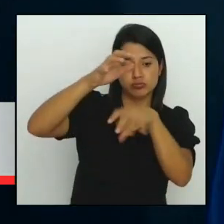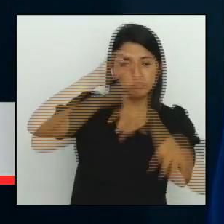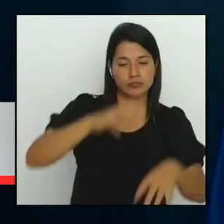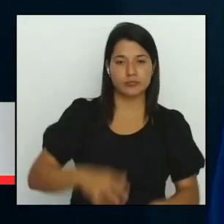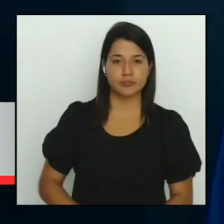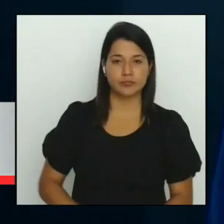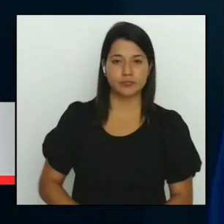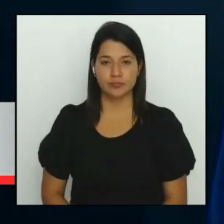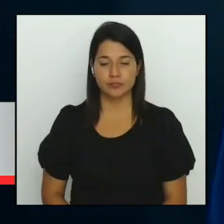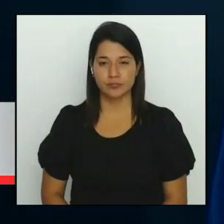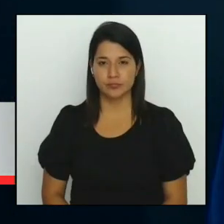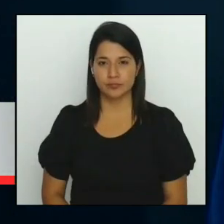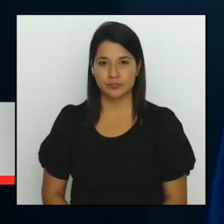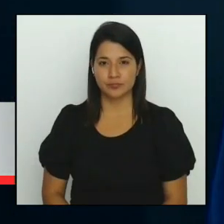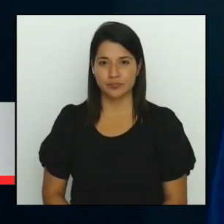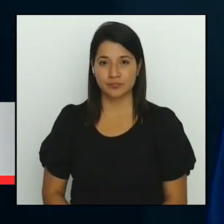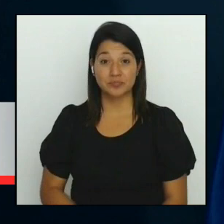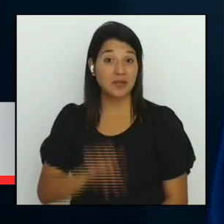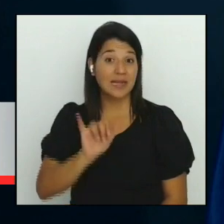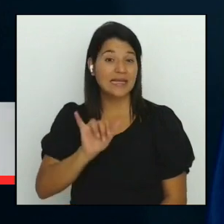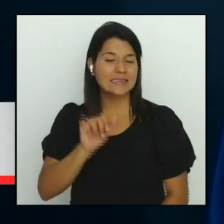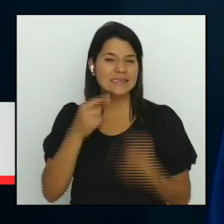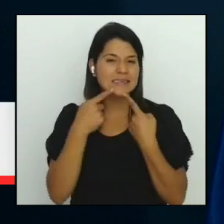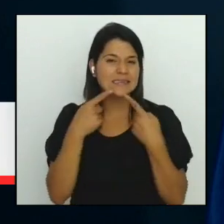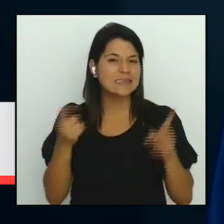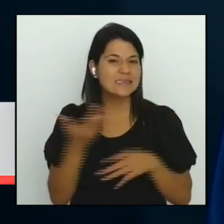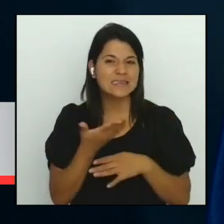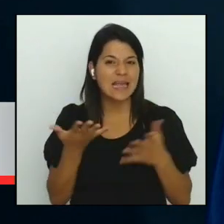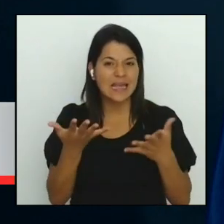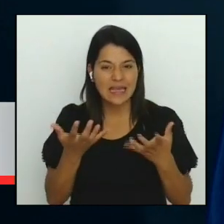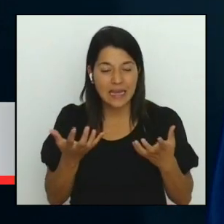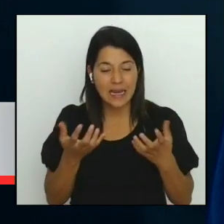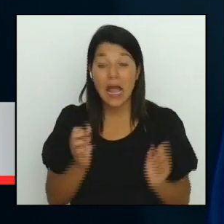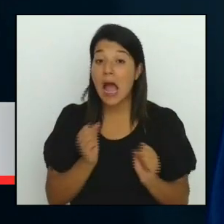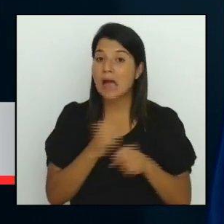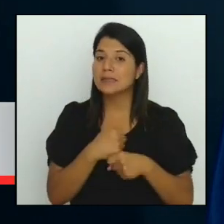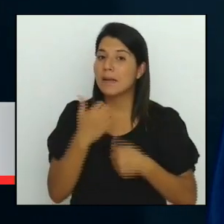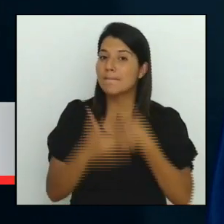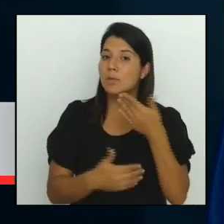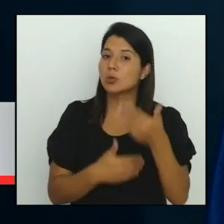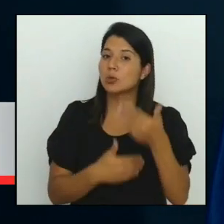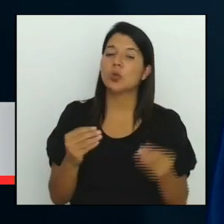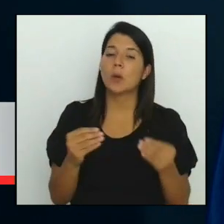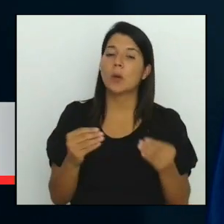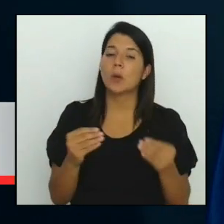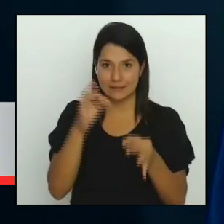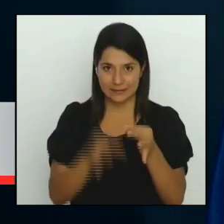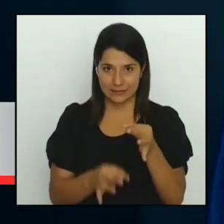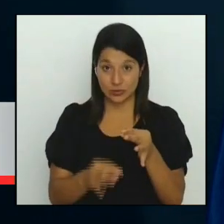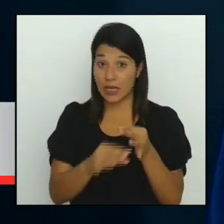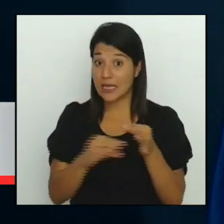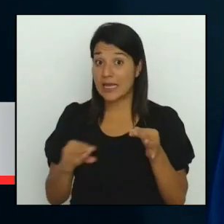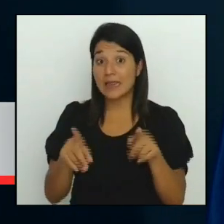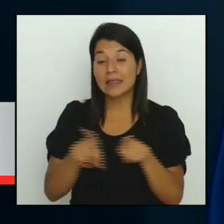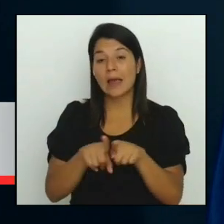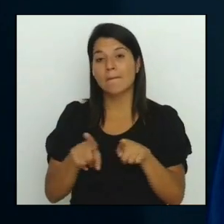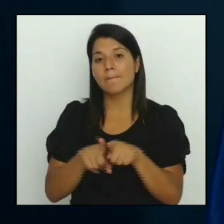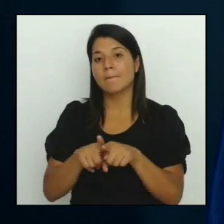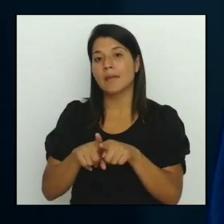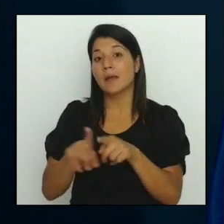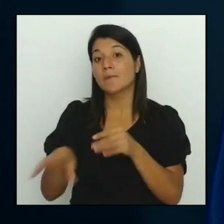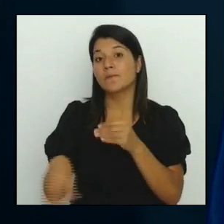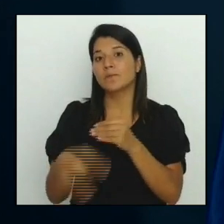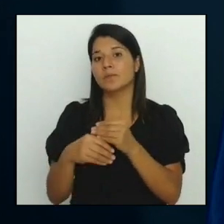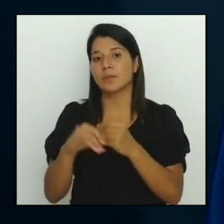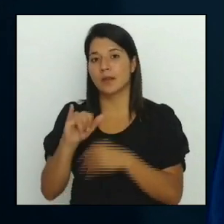este decreto lo que busca es simplificar mucho el proceso e incorporar un agente clave como es el INA en este proceso de formación nosotros